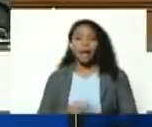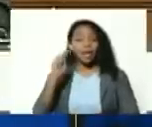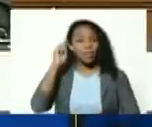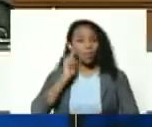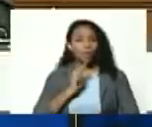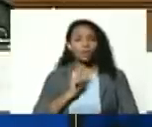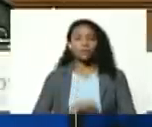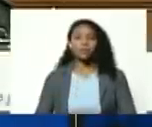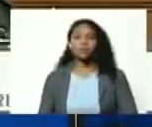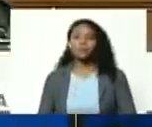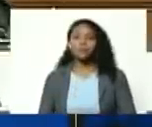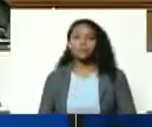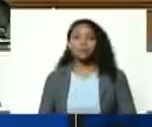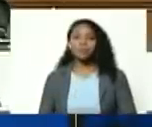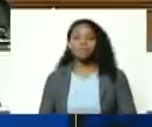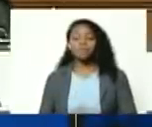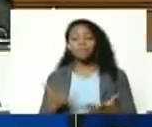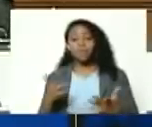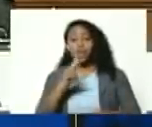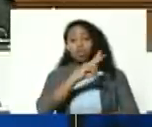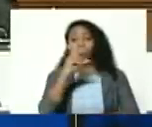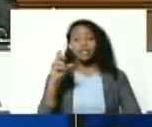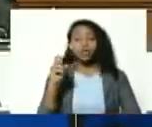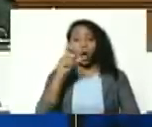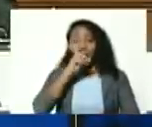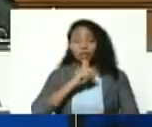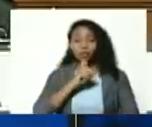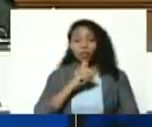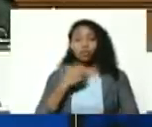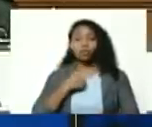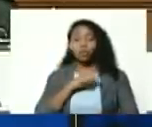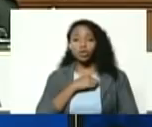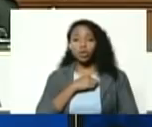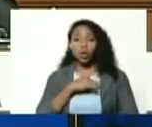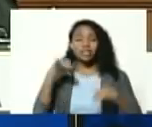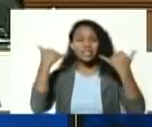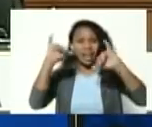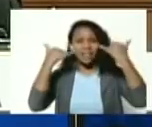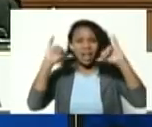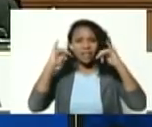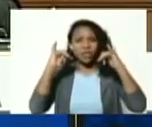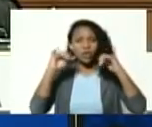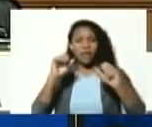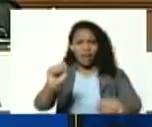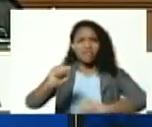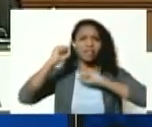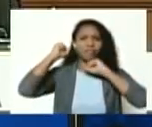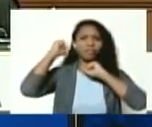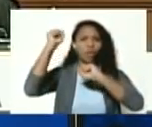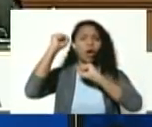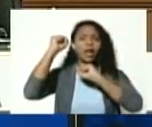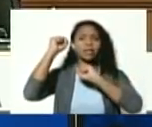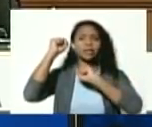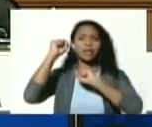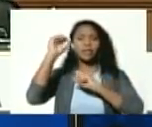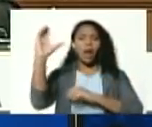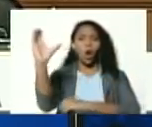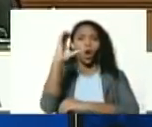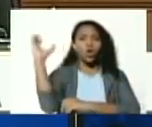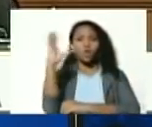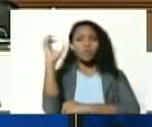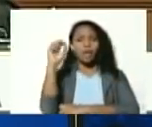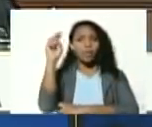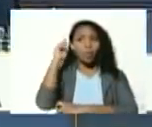así que 200 años estamos conmemorando de las victorias de la Colombia de